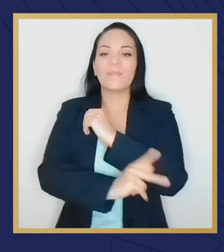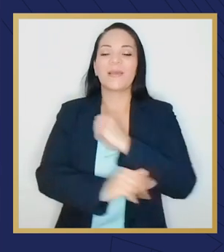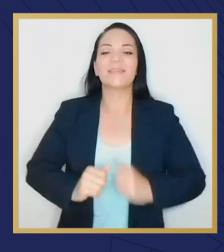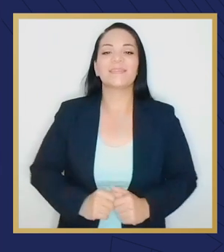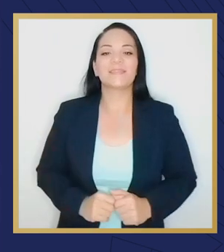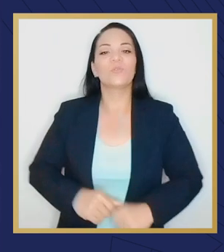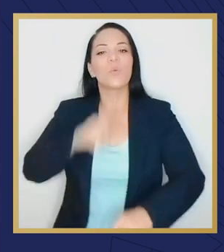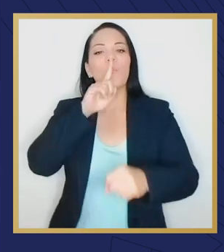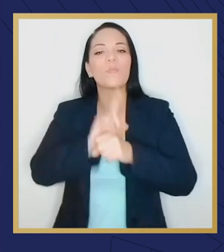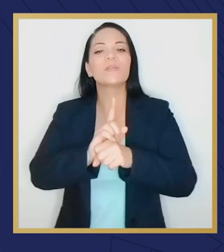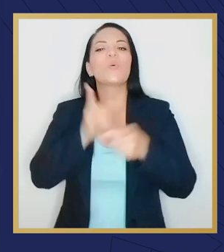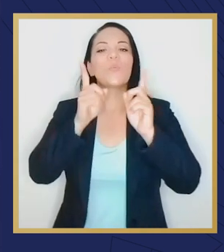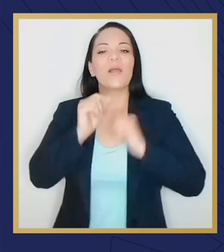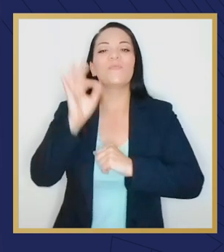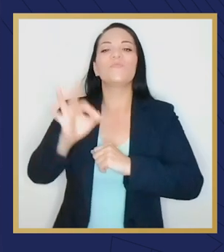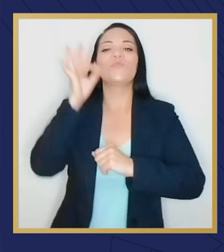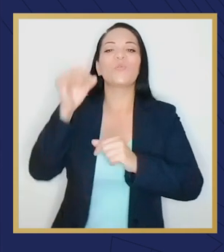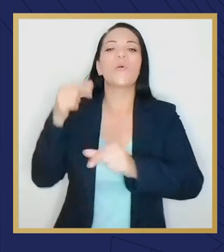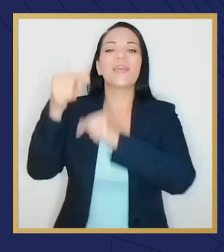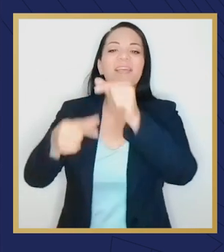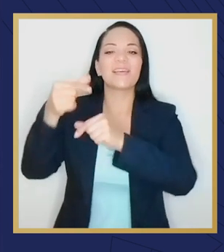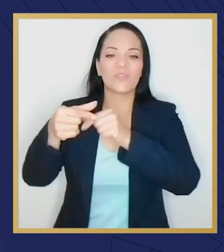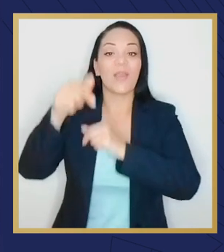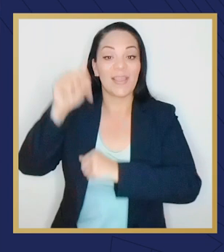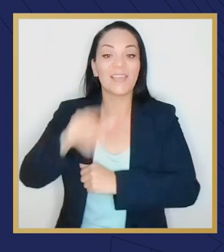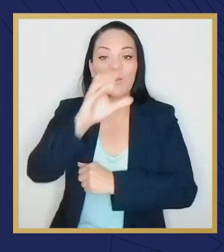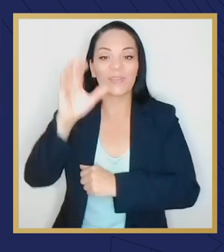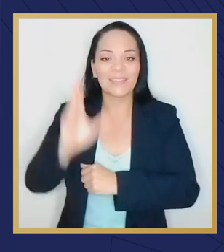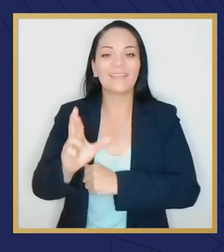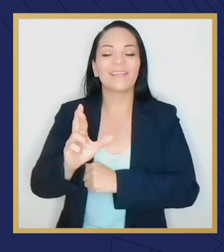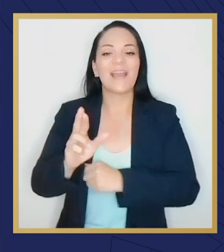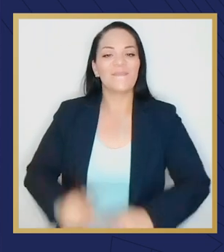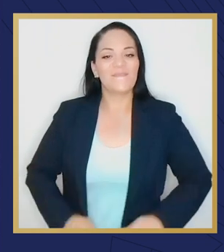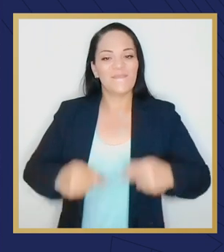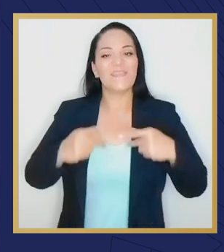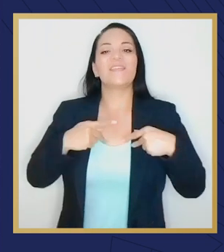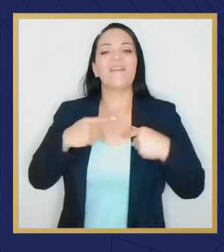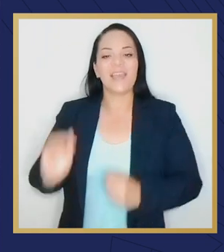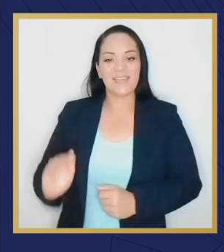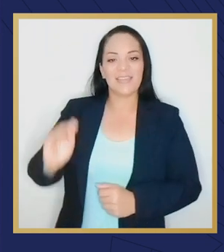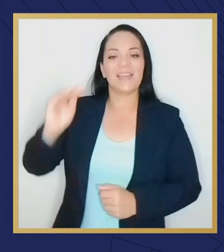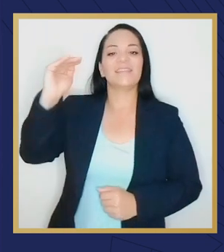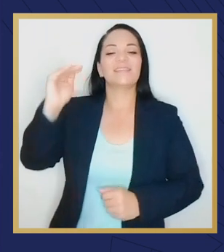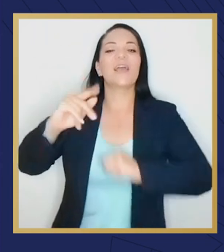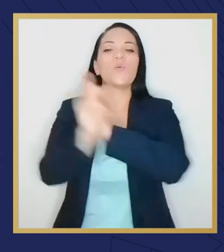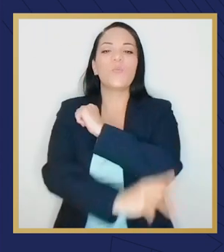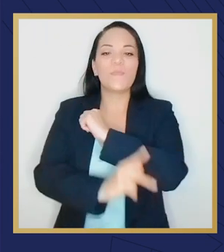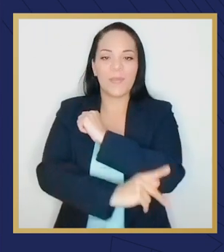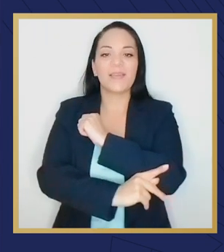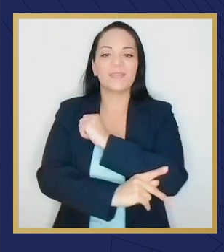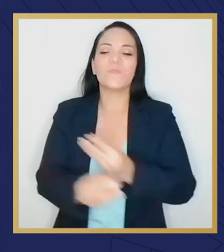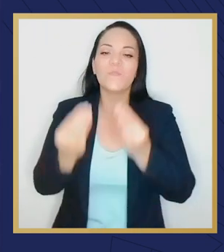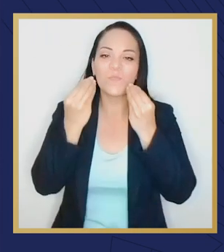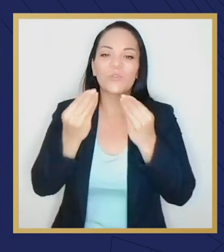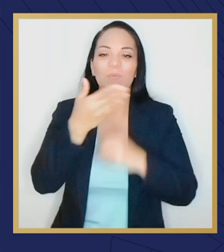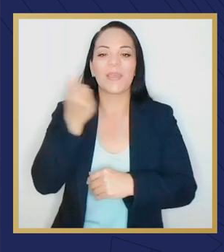patria, que es que la próxima generación de Costa Rica viva y crezca en